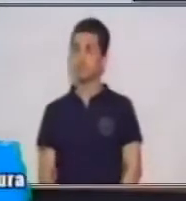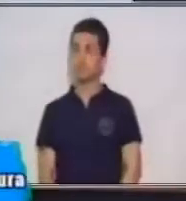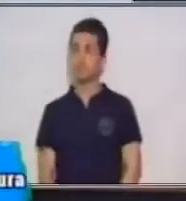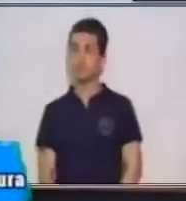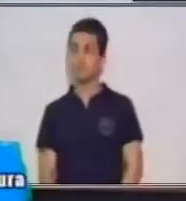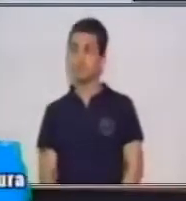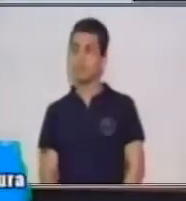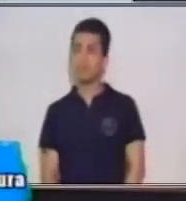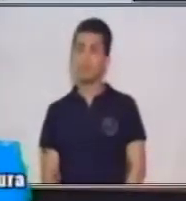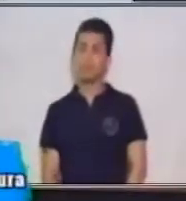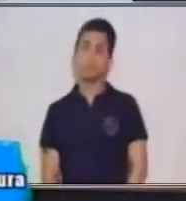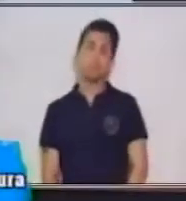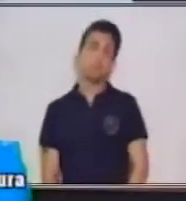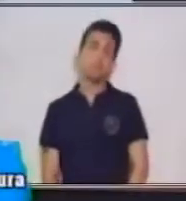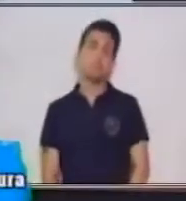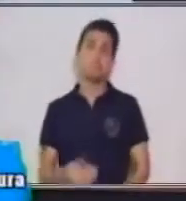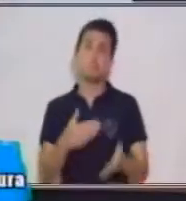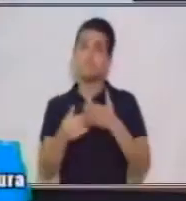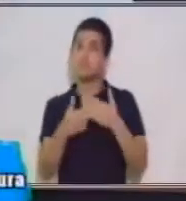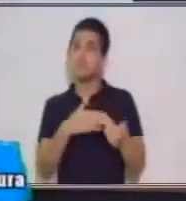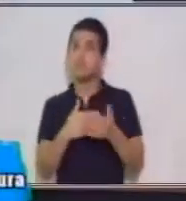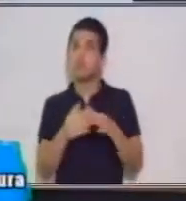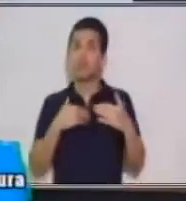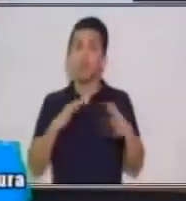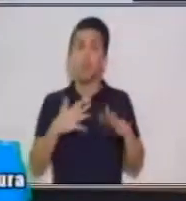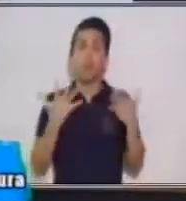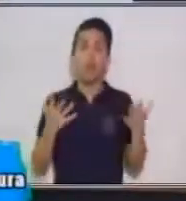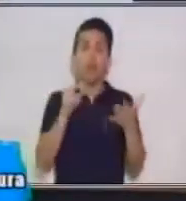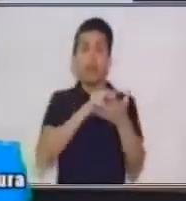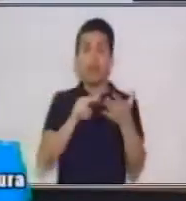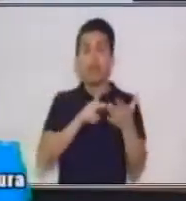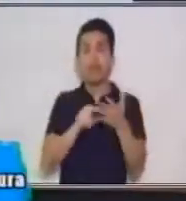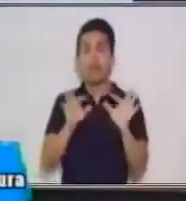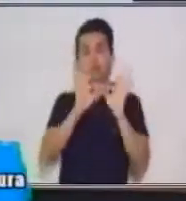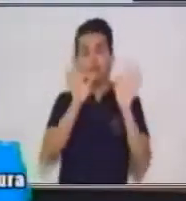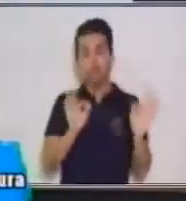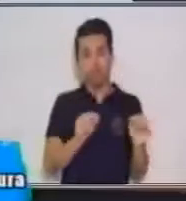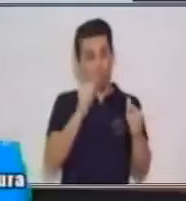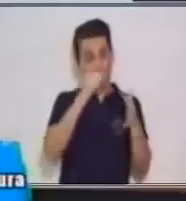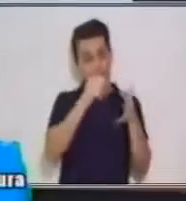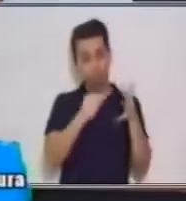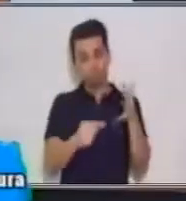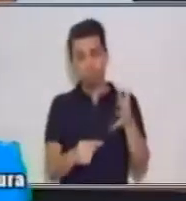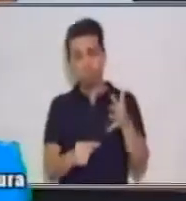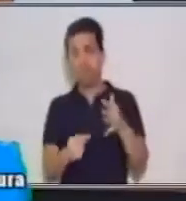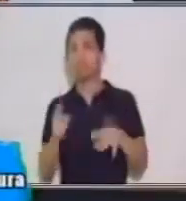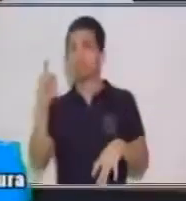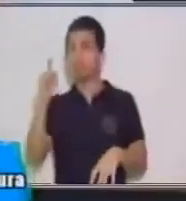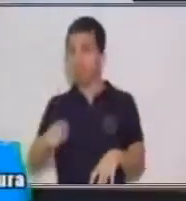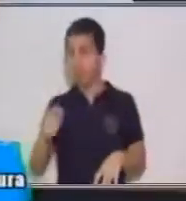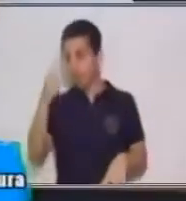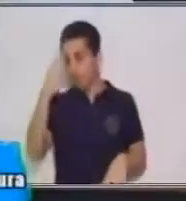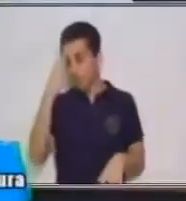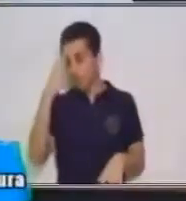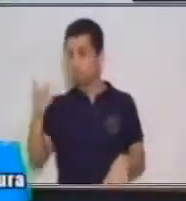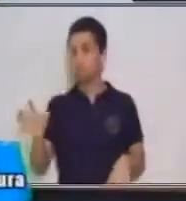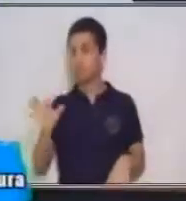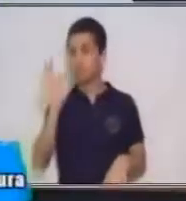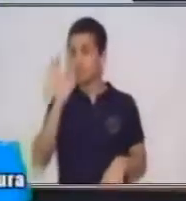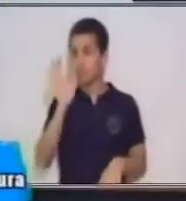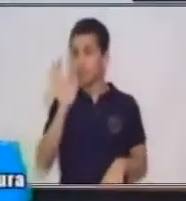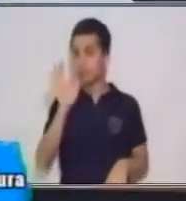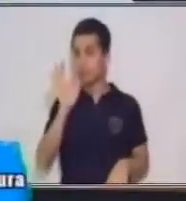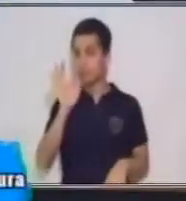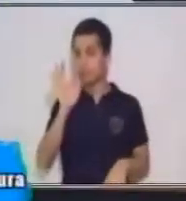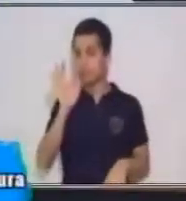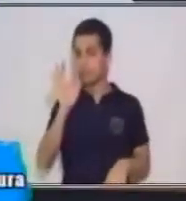importando el tipo de lectura que hagamos o que realicemos, tenemos que tener en mente tres momentos de la